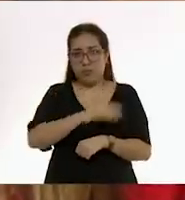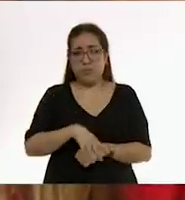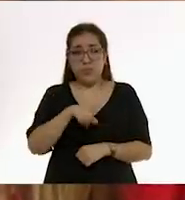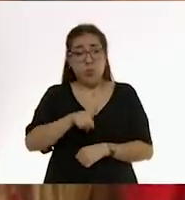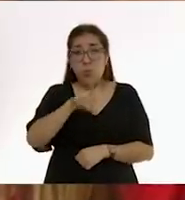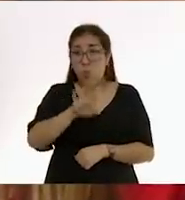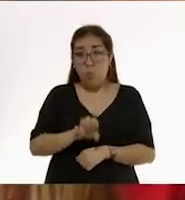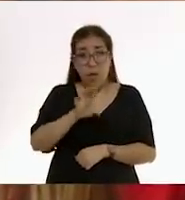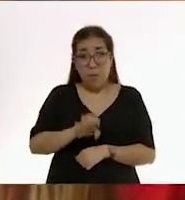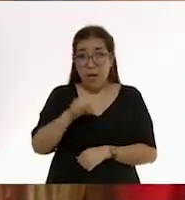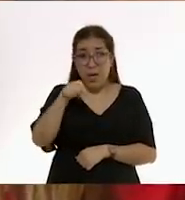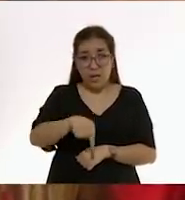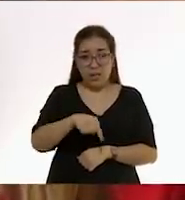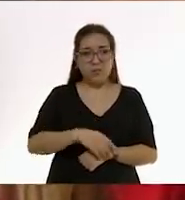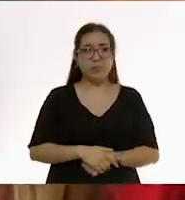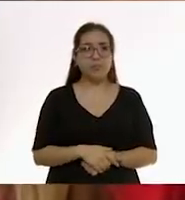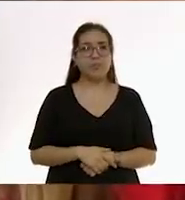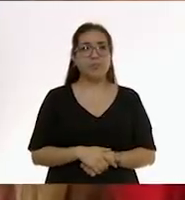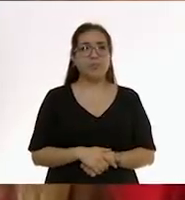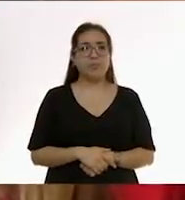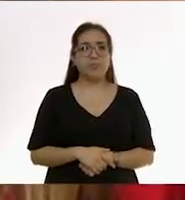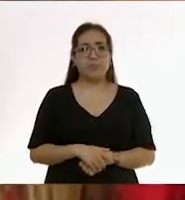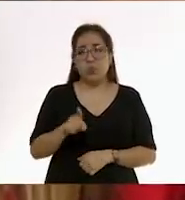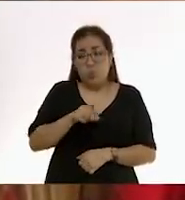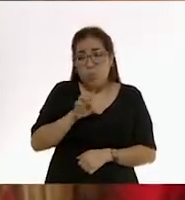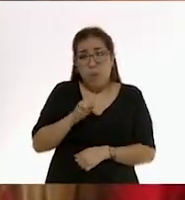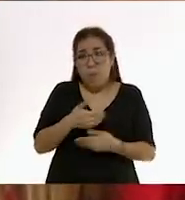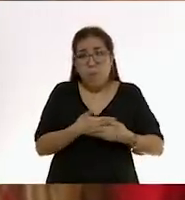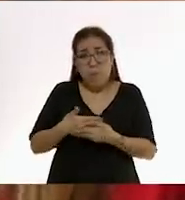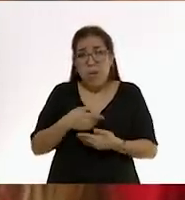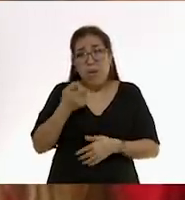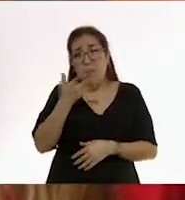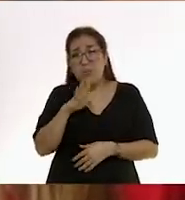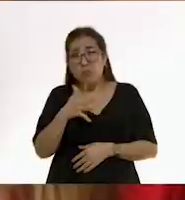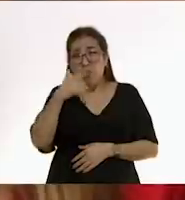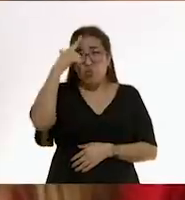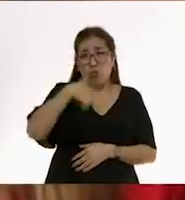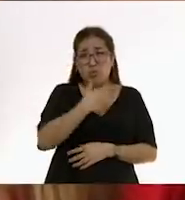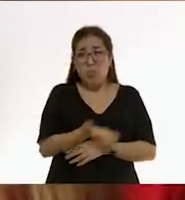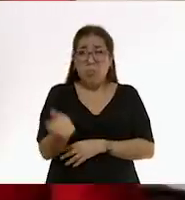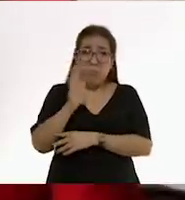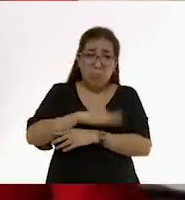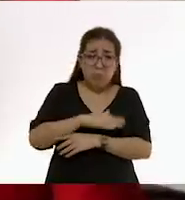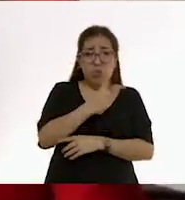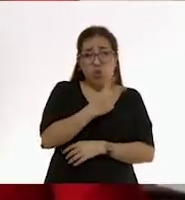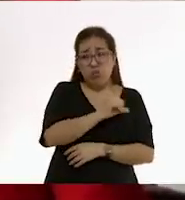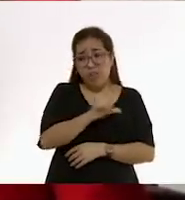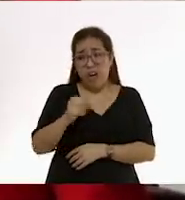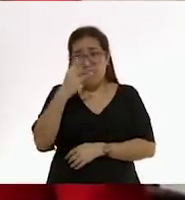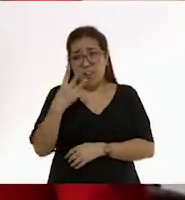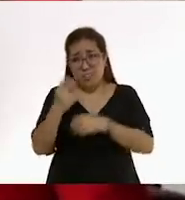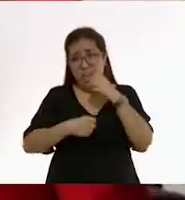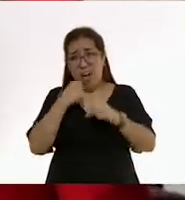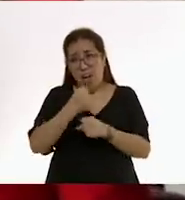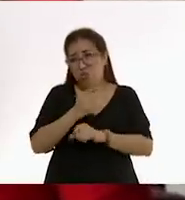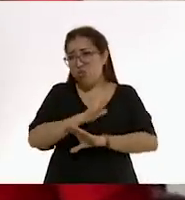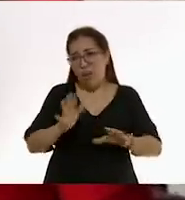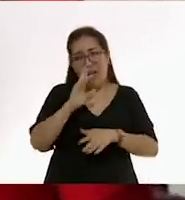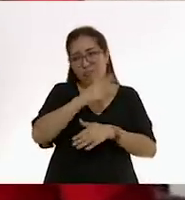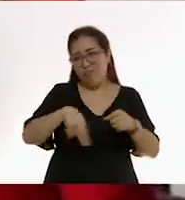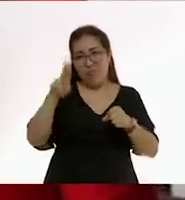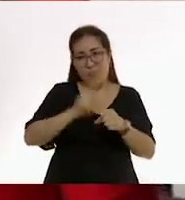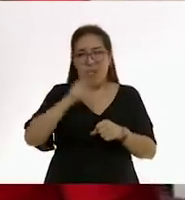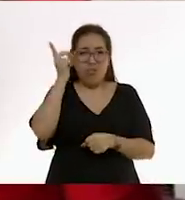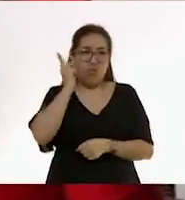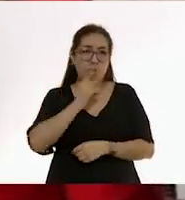ninguna intervención en lo absoluto tiende a dormir toda la noche, más o menos entre los dos y los tres años. Es importante señalar que la lactancia